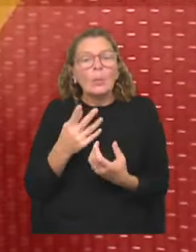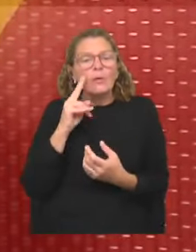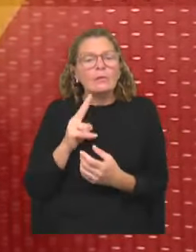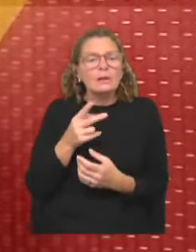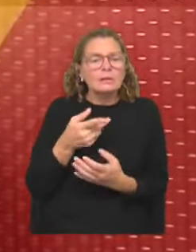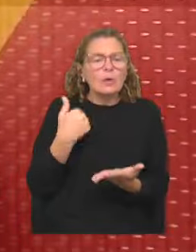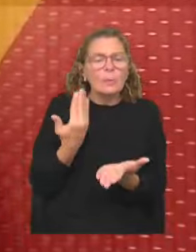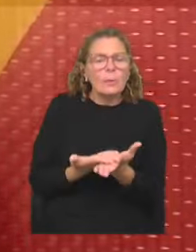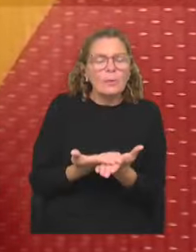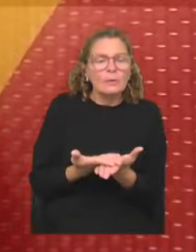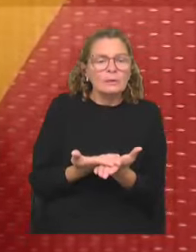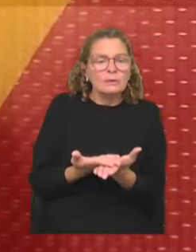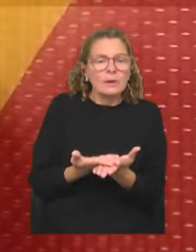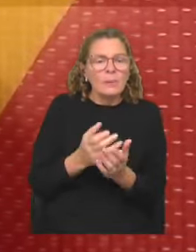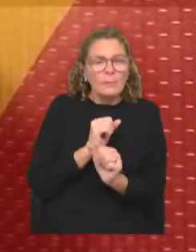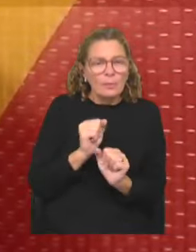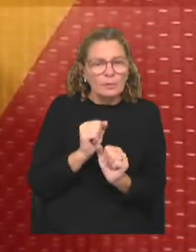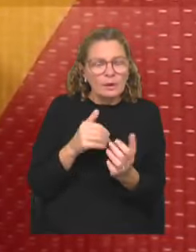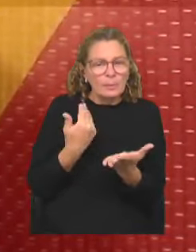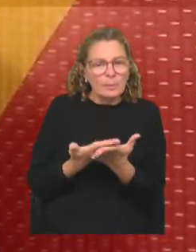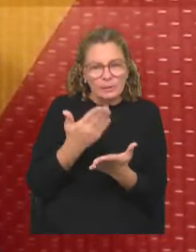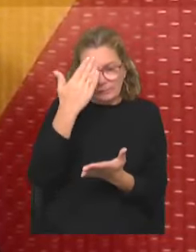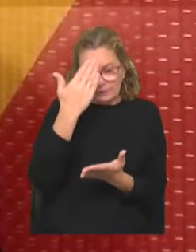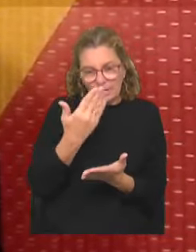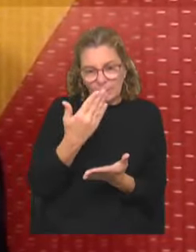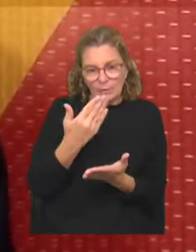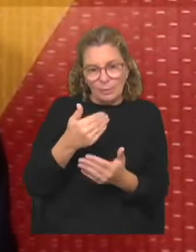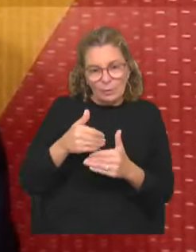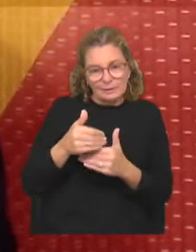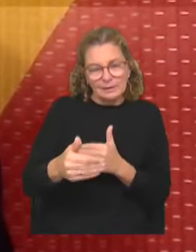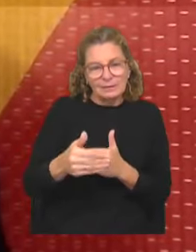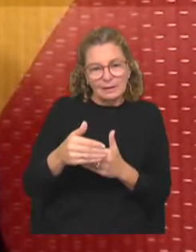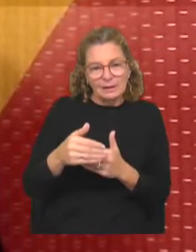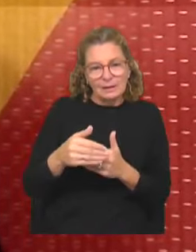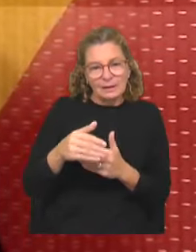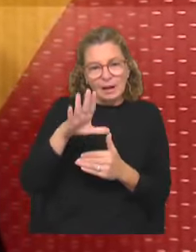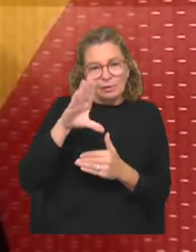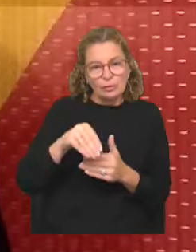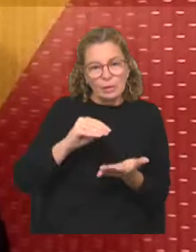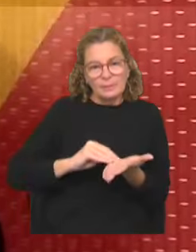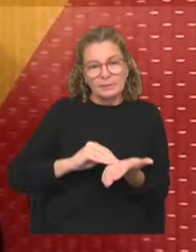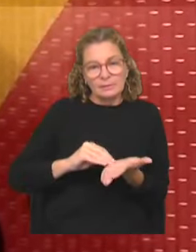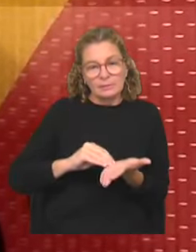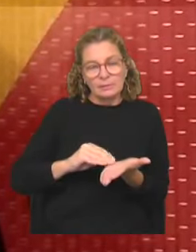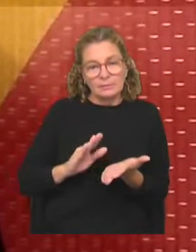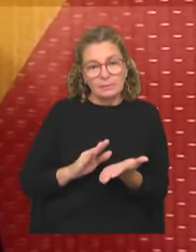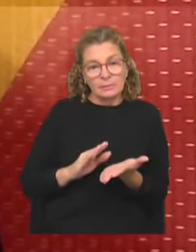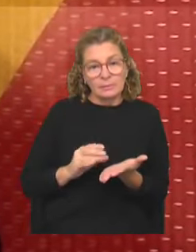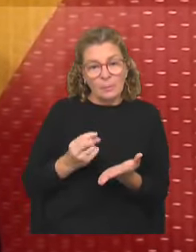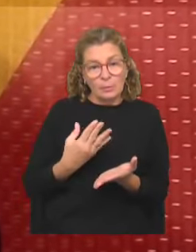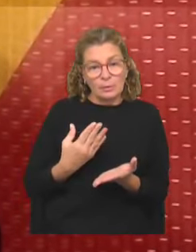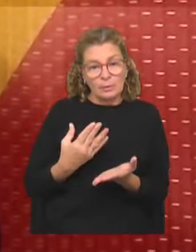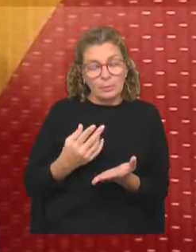lo que propone eventualmente, podría proponer el Frente Amplio sobre extender esa medida a toda la administración? Por lo que